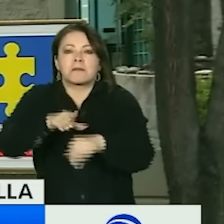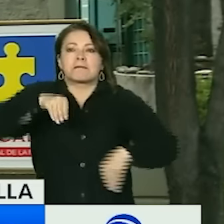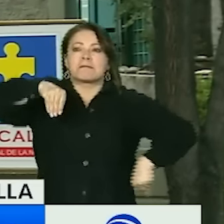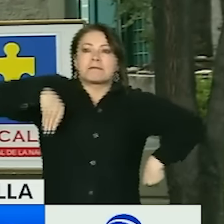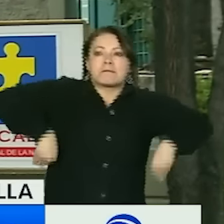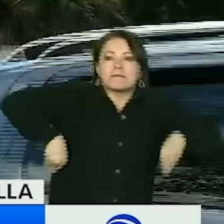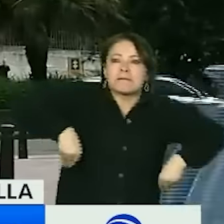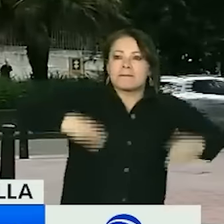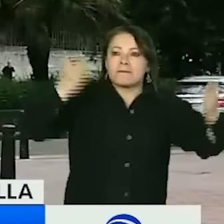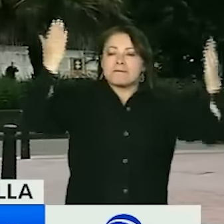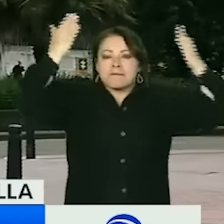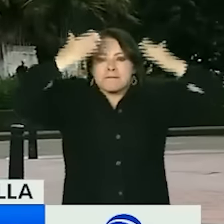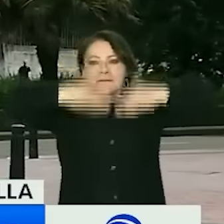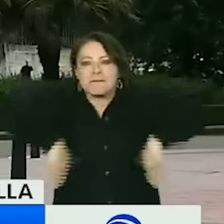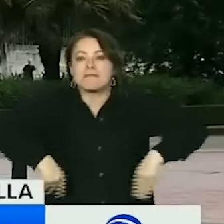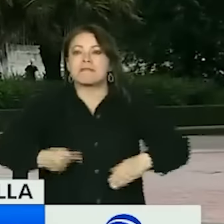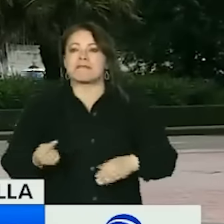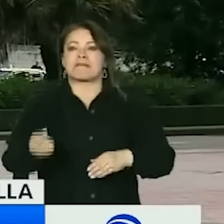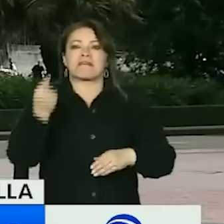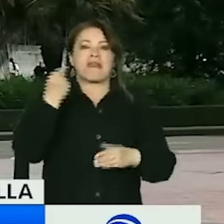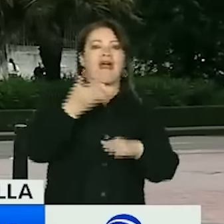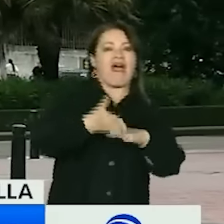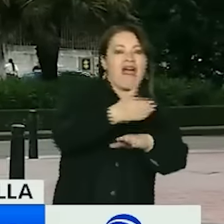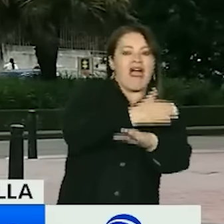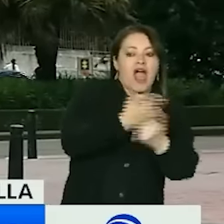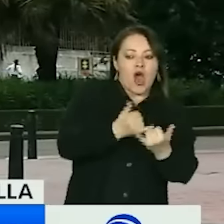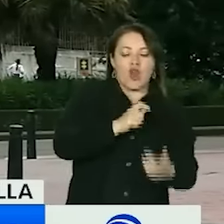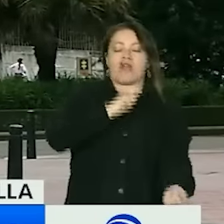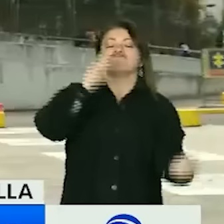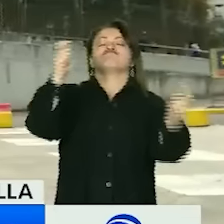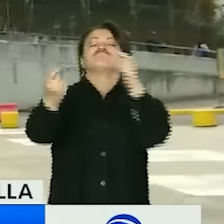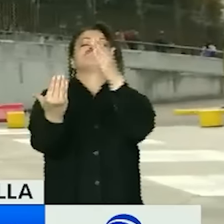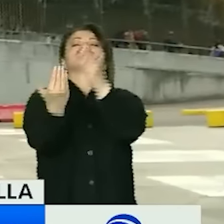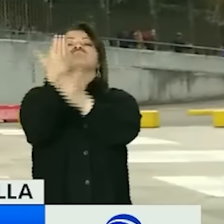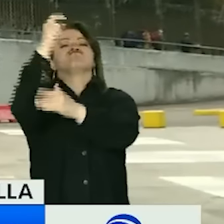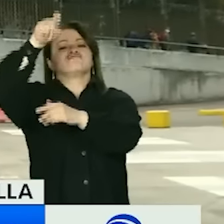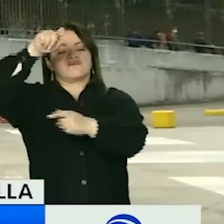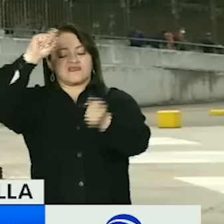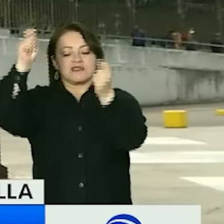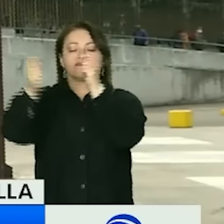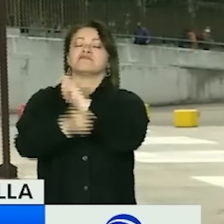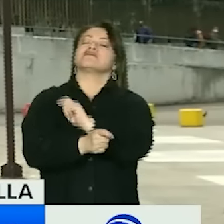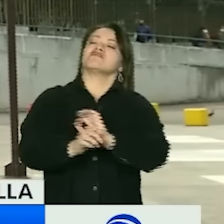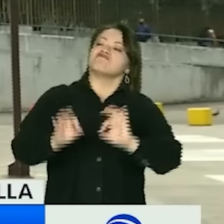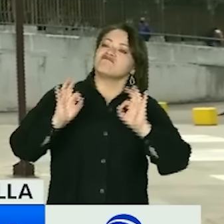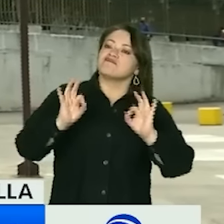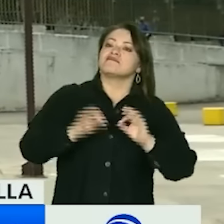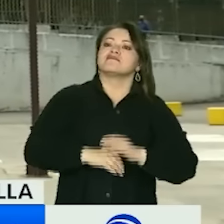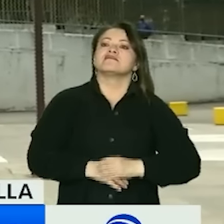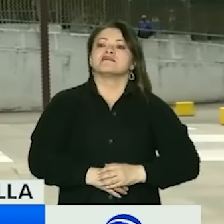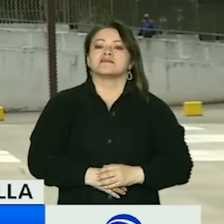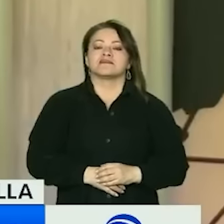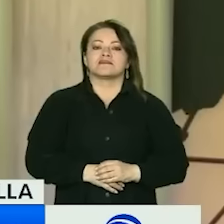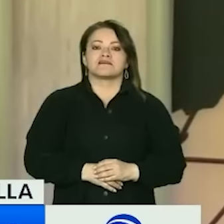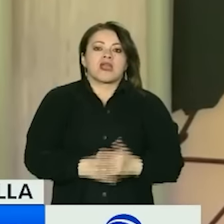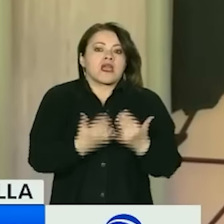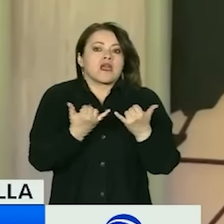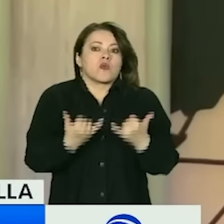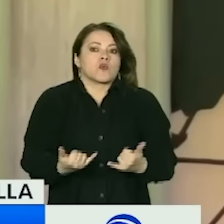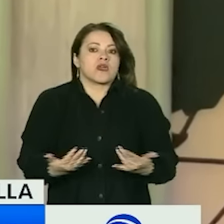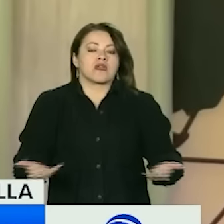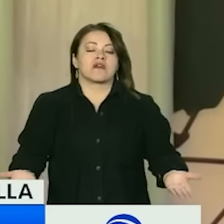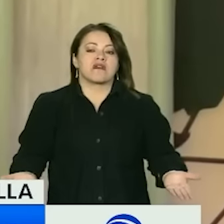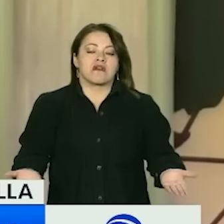que el daño que se le ha hecho a la fiscalía es enorme, pero aseguró que con la nueva fiscal hay esperanza. Y ahora corresponde un